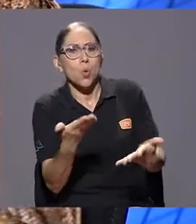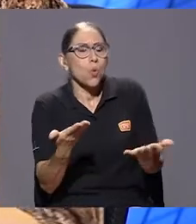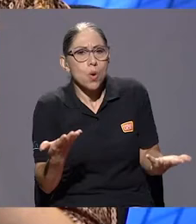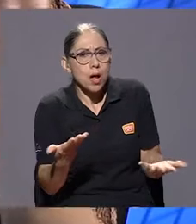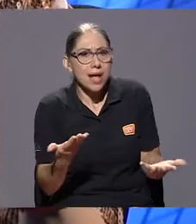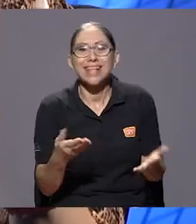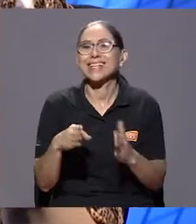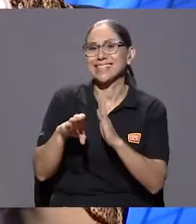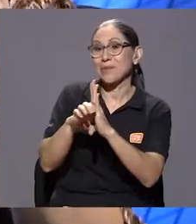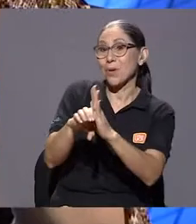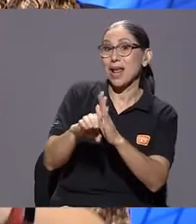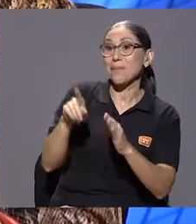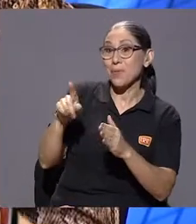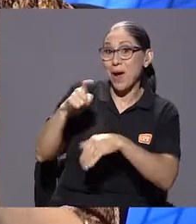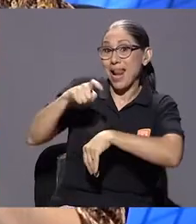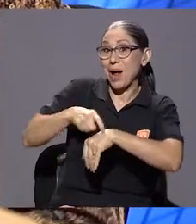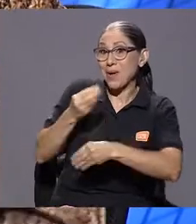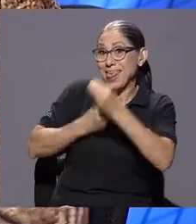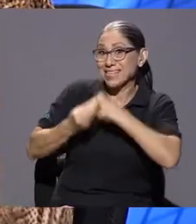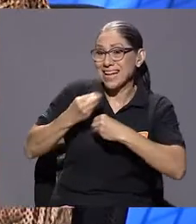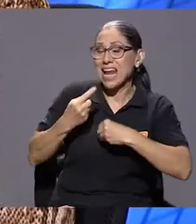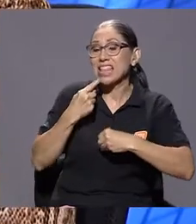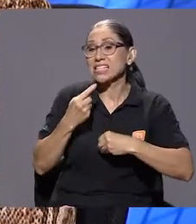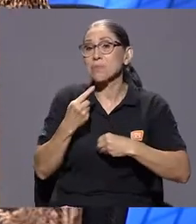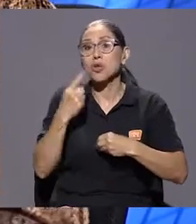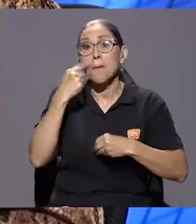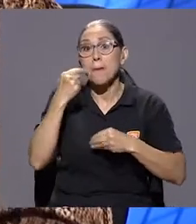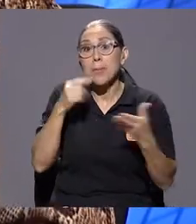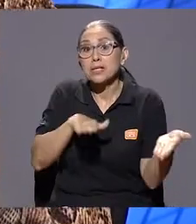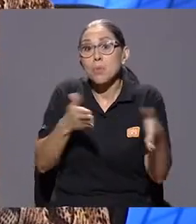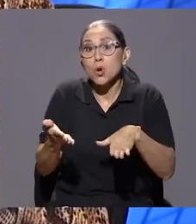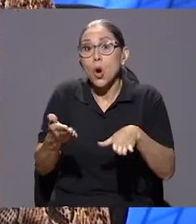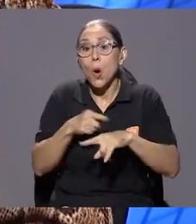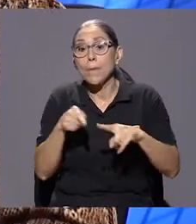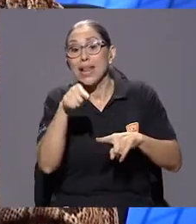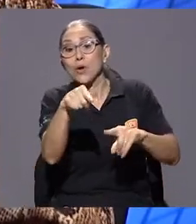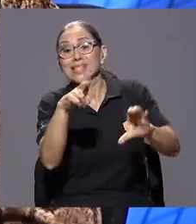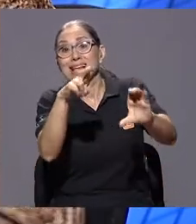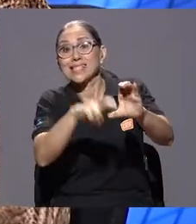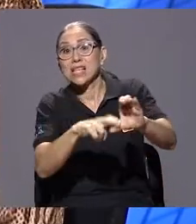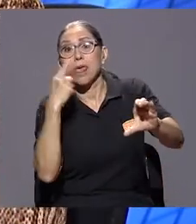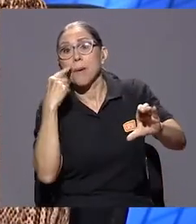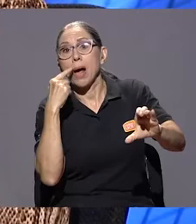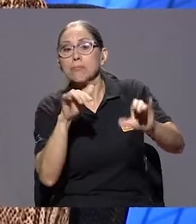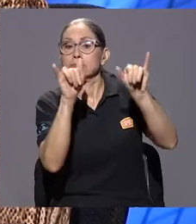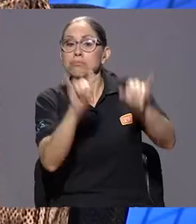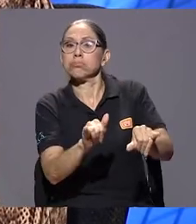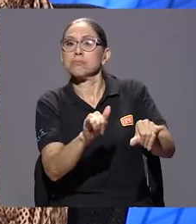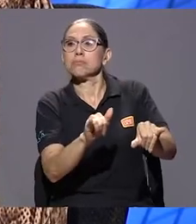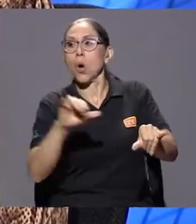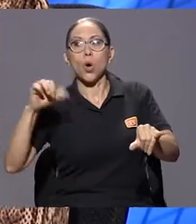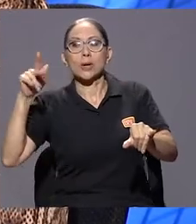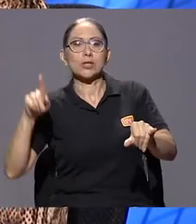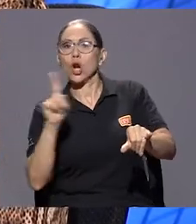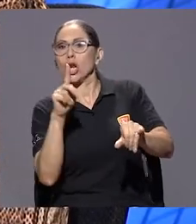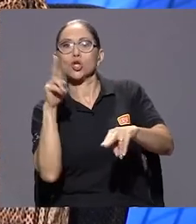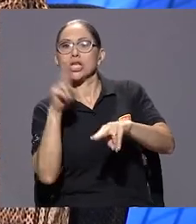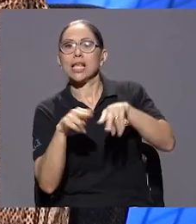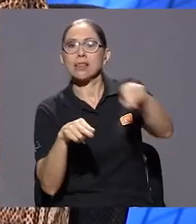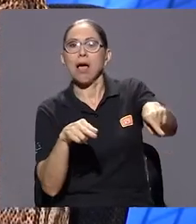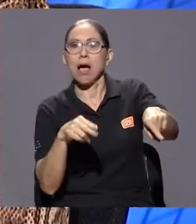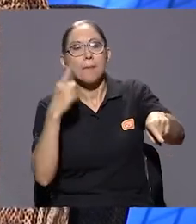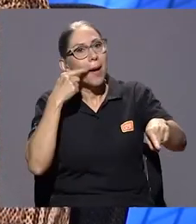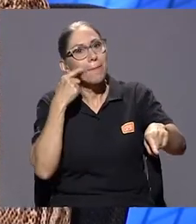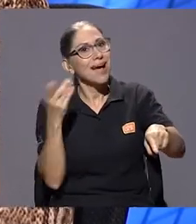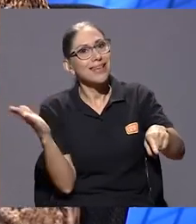ejemplo a la hora de cenar decimos, no, este es el espacio de papá y nadie se sienta en esa silla porque era el espacio de papá, papá ya no está. Y